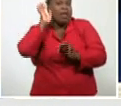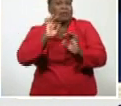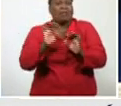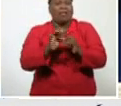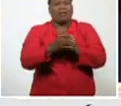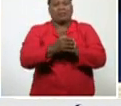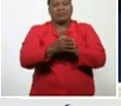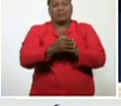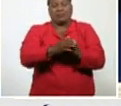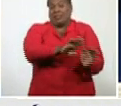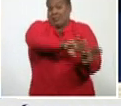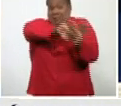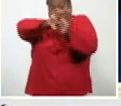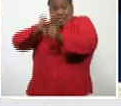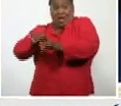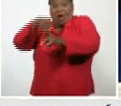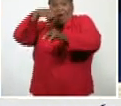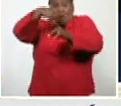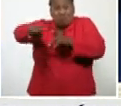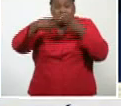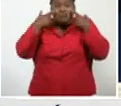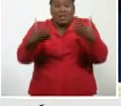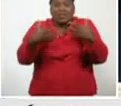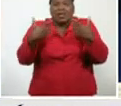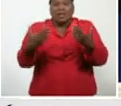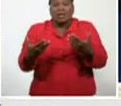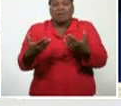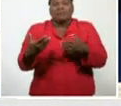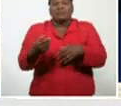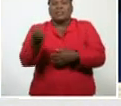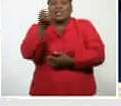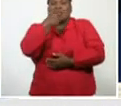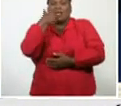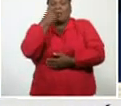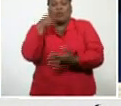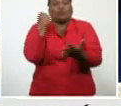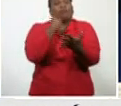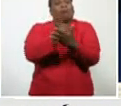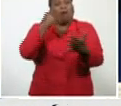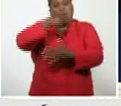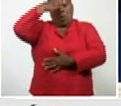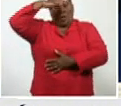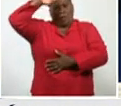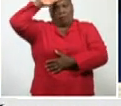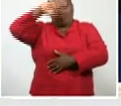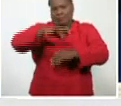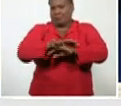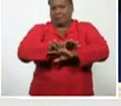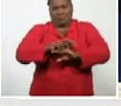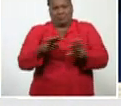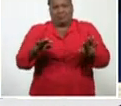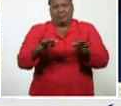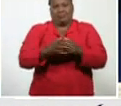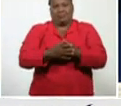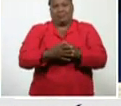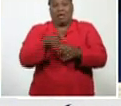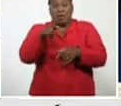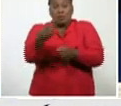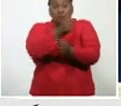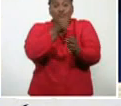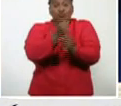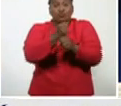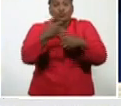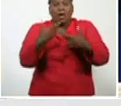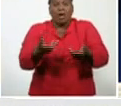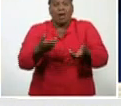otro, muy importante, es, la aplicación, del tratamiento aprobado, en el cual, se utiliza, y